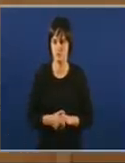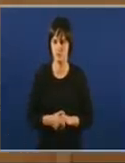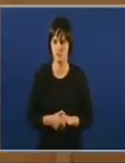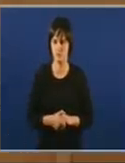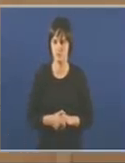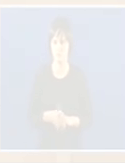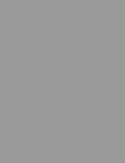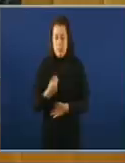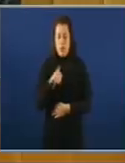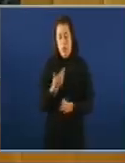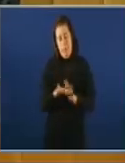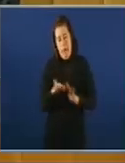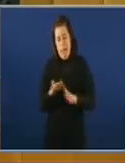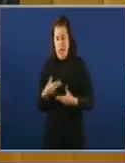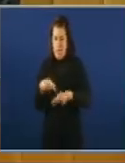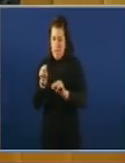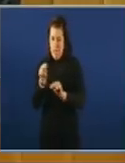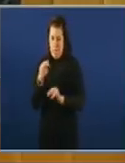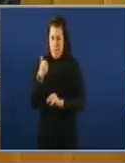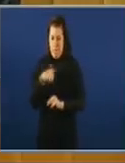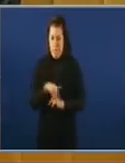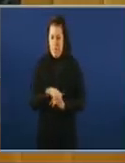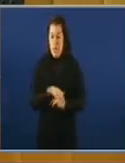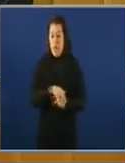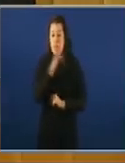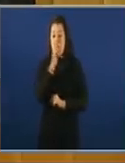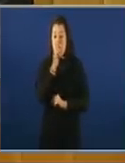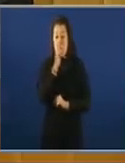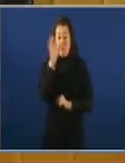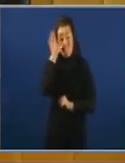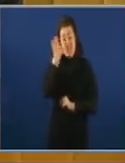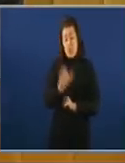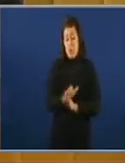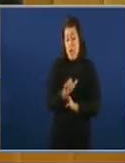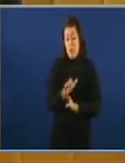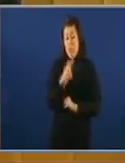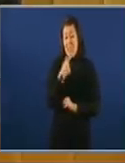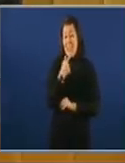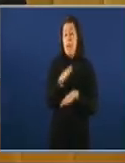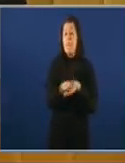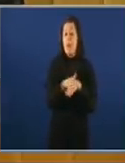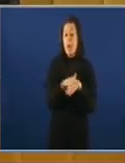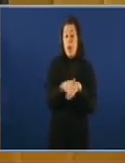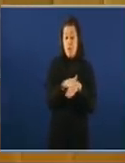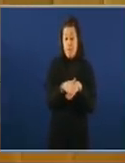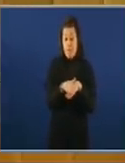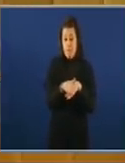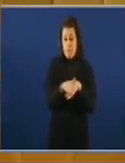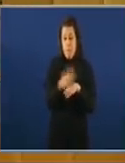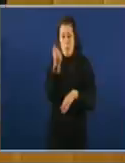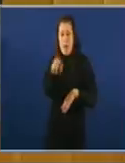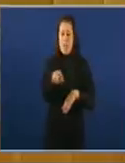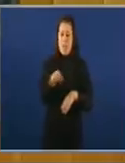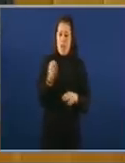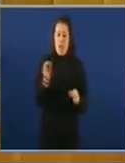de indignación. Sí, ainda non xe escoitamos a vostedes pedir perdón. Parece que vamos ter que pedirlle perdón